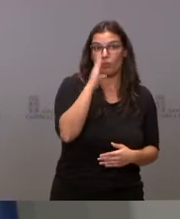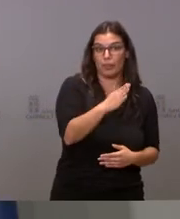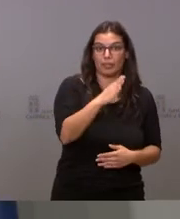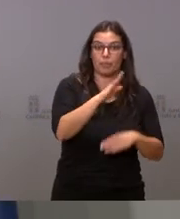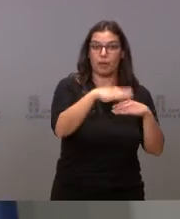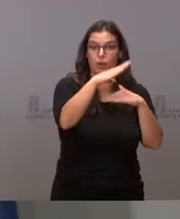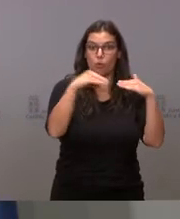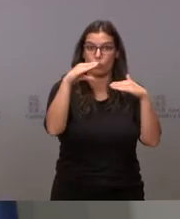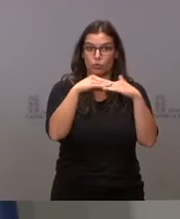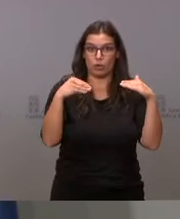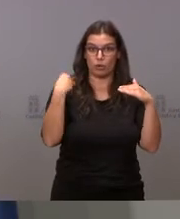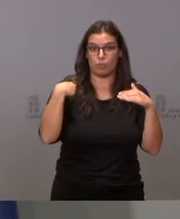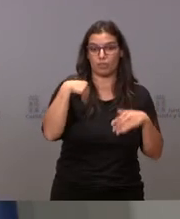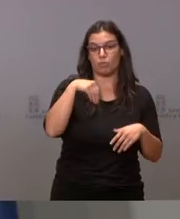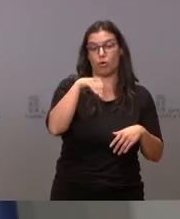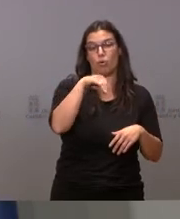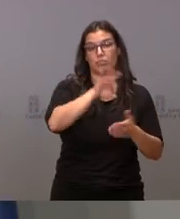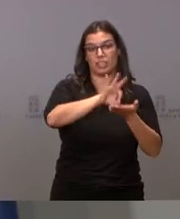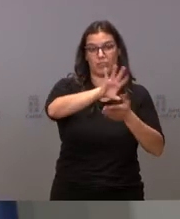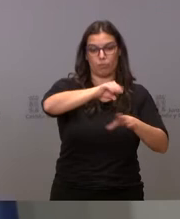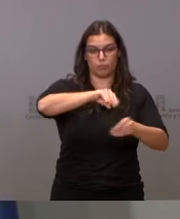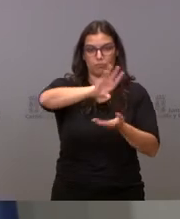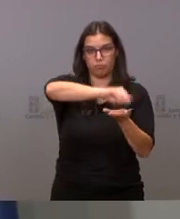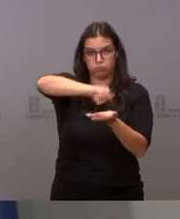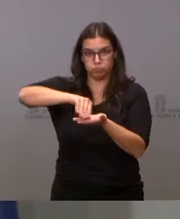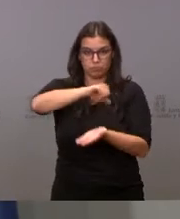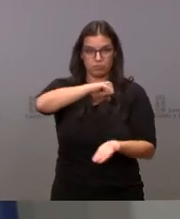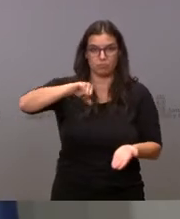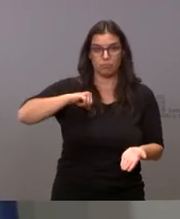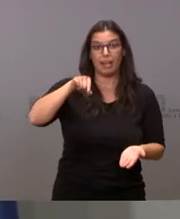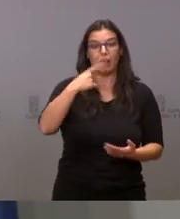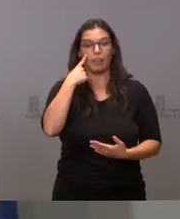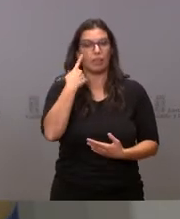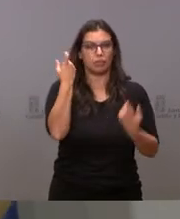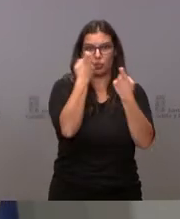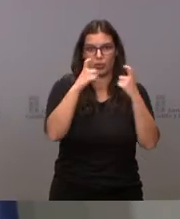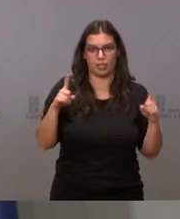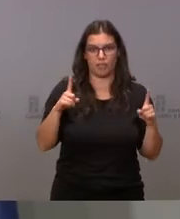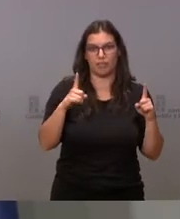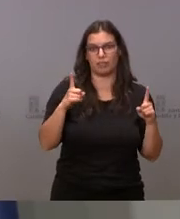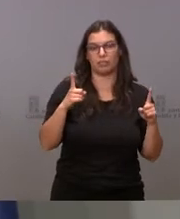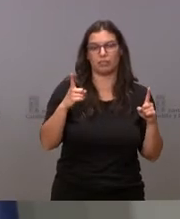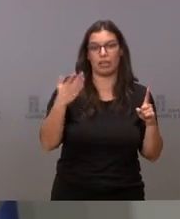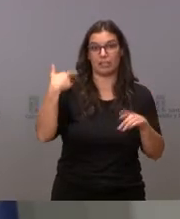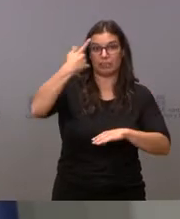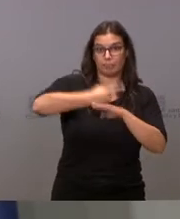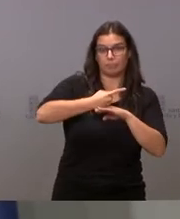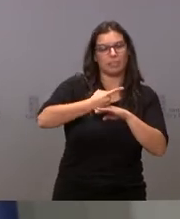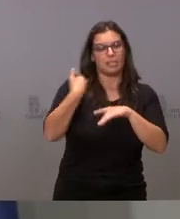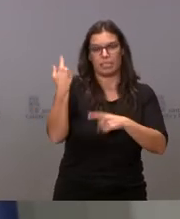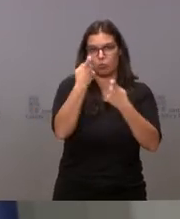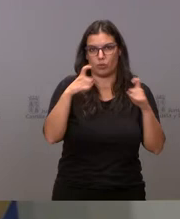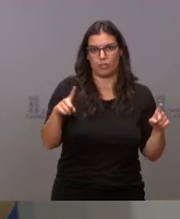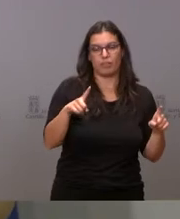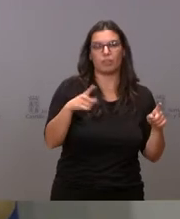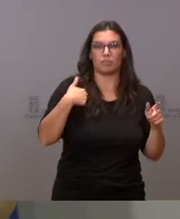usuarios de autoservicio. Es decir, servicios de buffet no será necesario que cuenten con personal y se